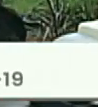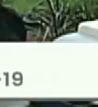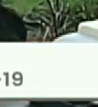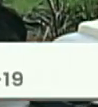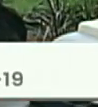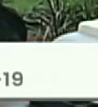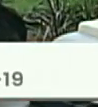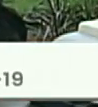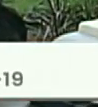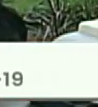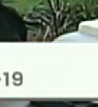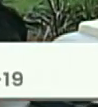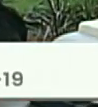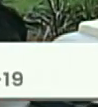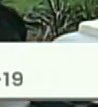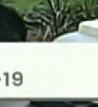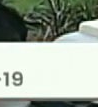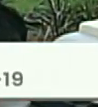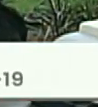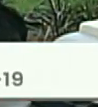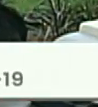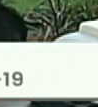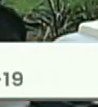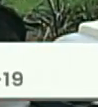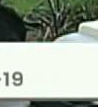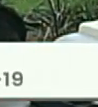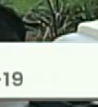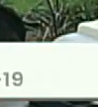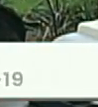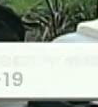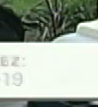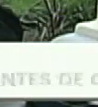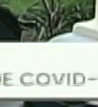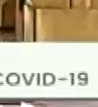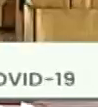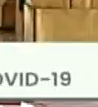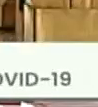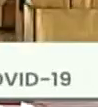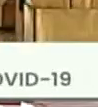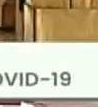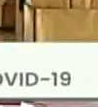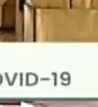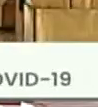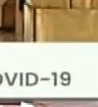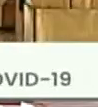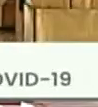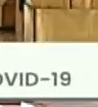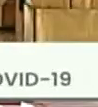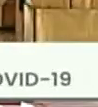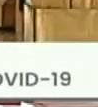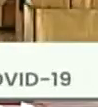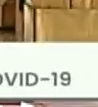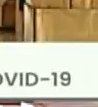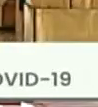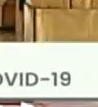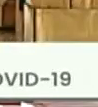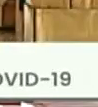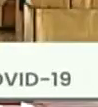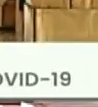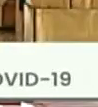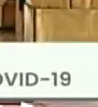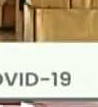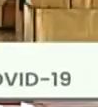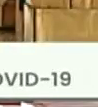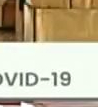desarrollo de la operación Escudo Bolivariano, en defensa de la soberanía y la integridad territorial de nuestra patria.